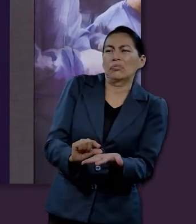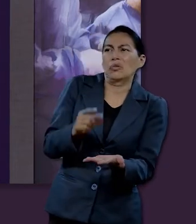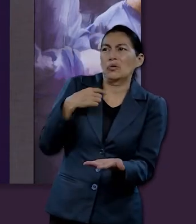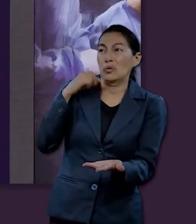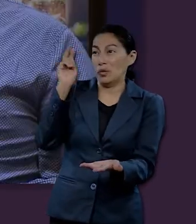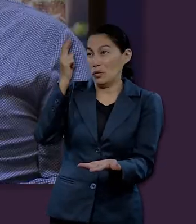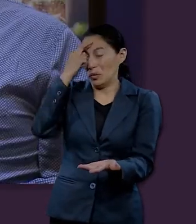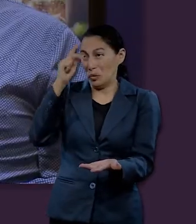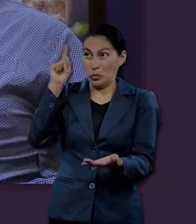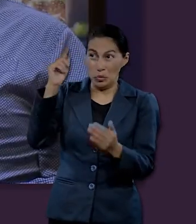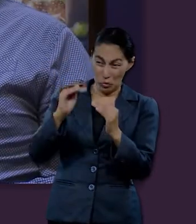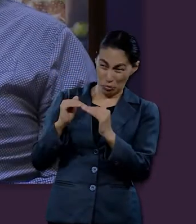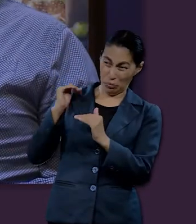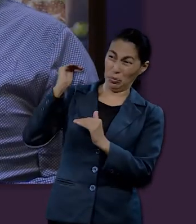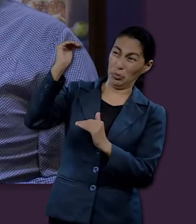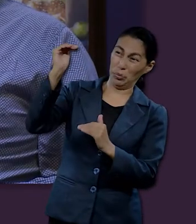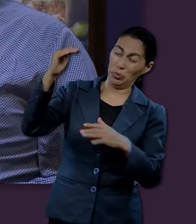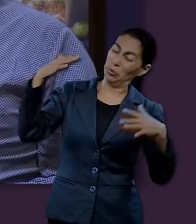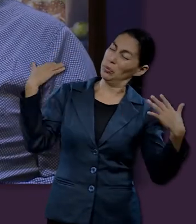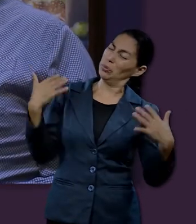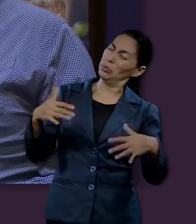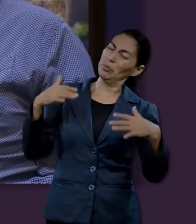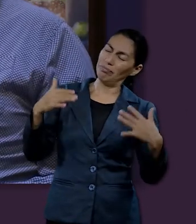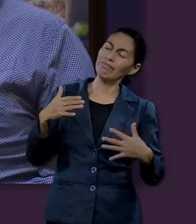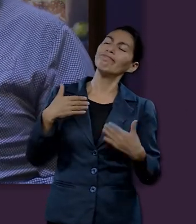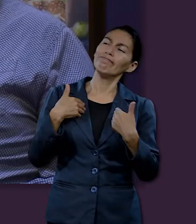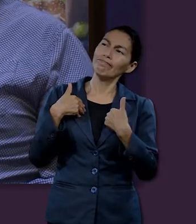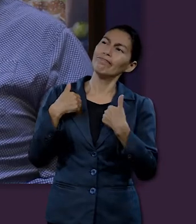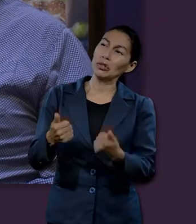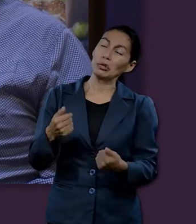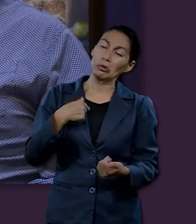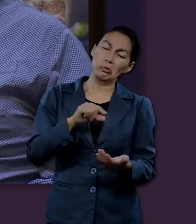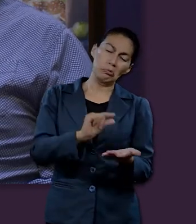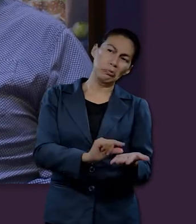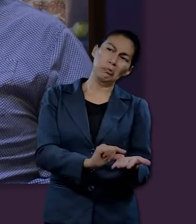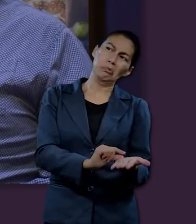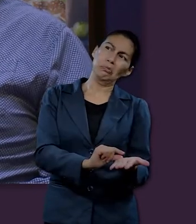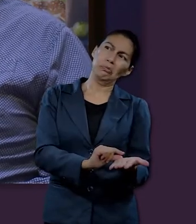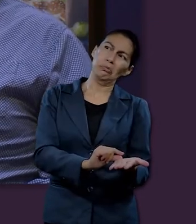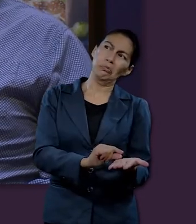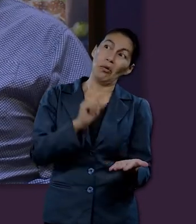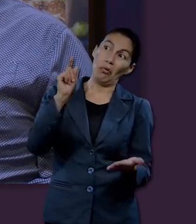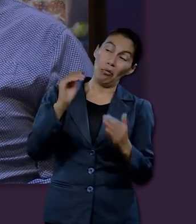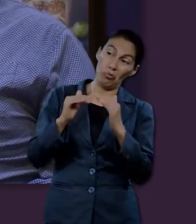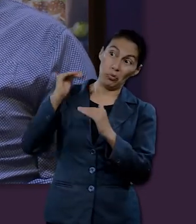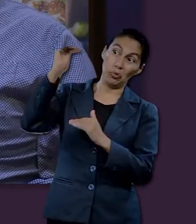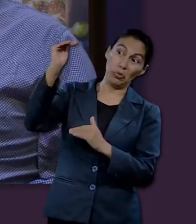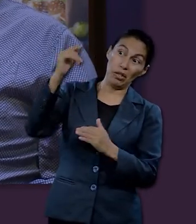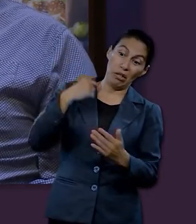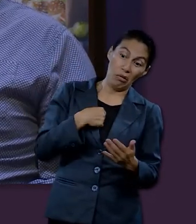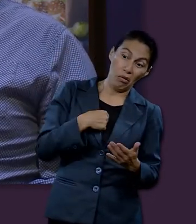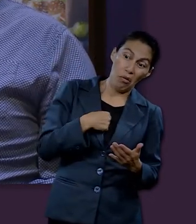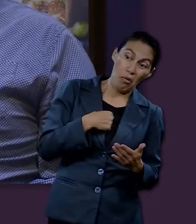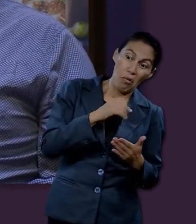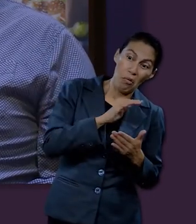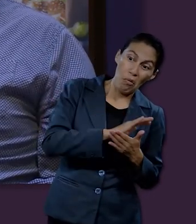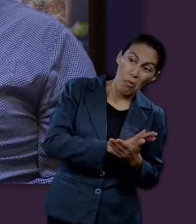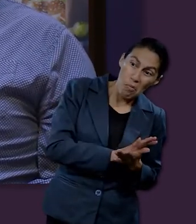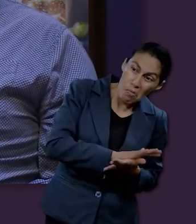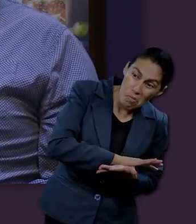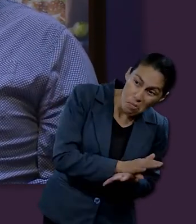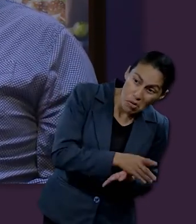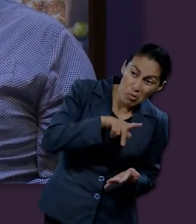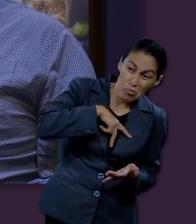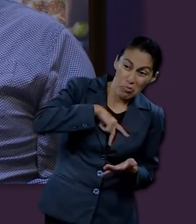él dice es te reconozco cuán grande y cuán incomprensible puedes llegar a ser y yo soy nada, así que me